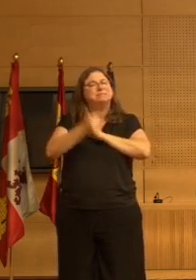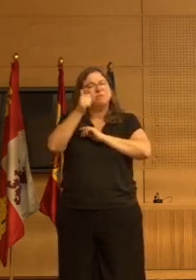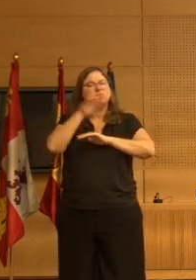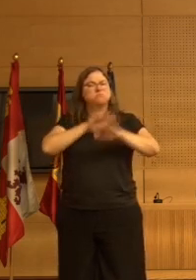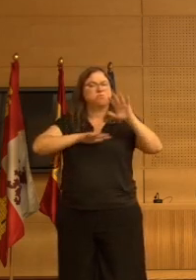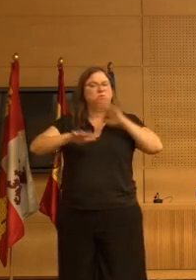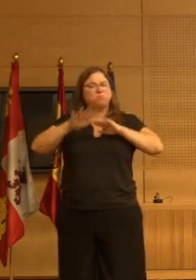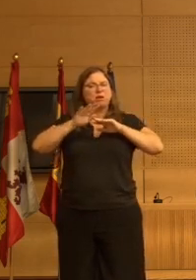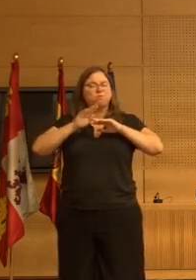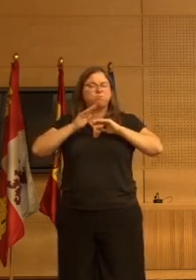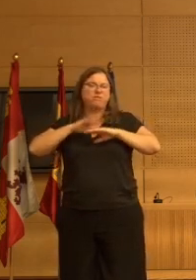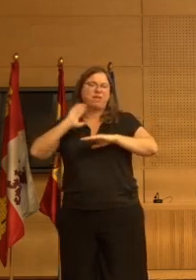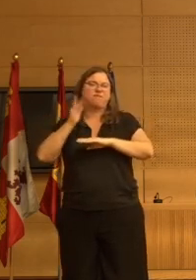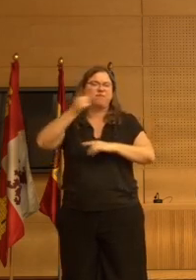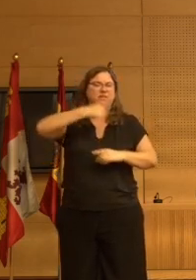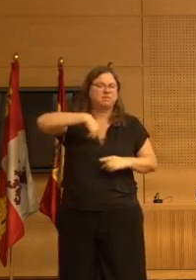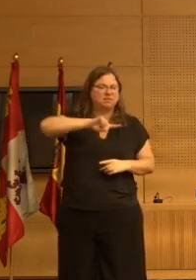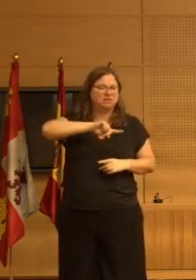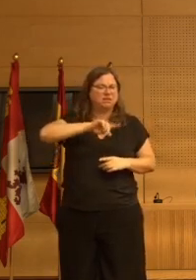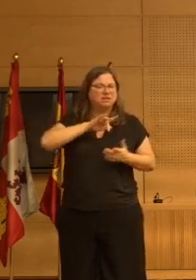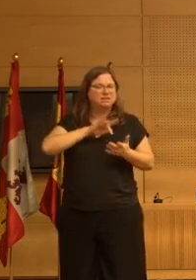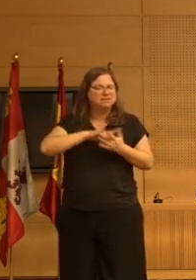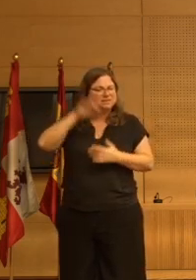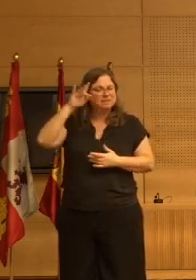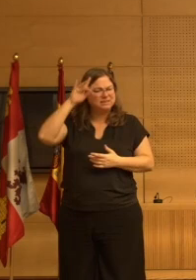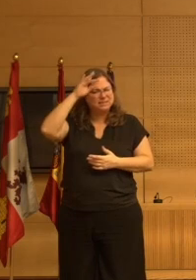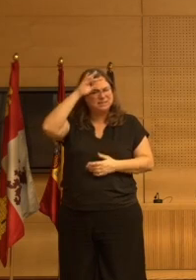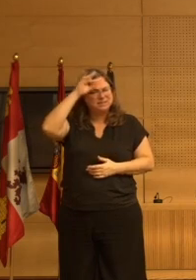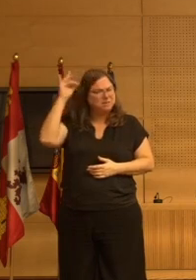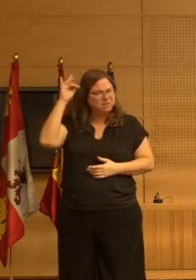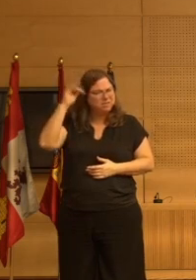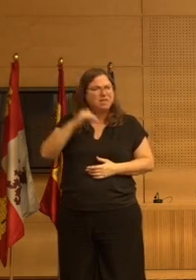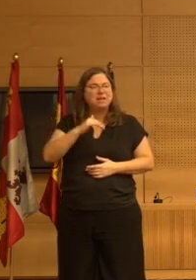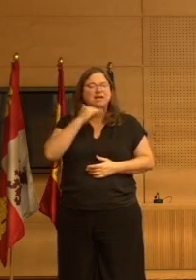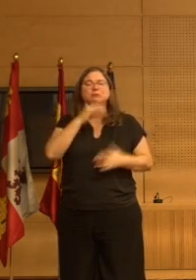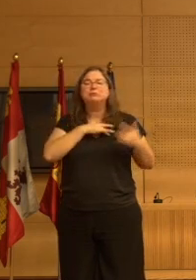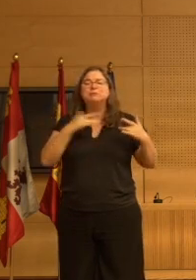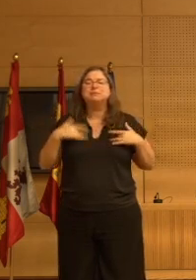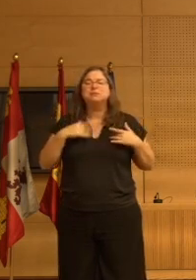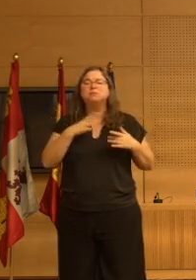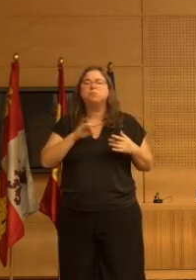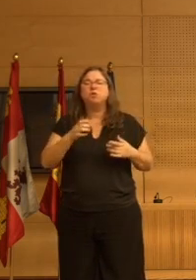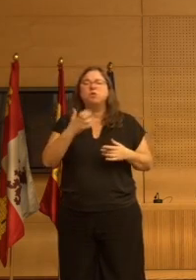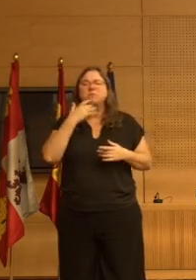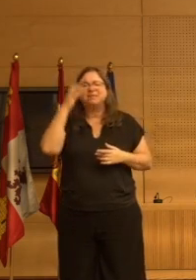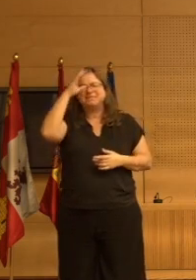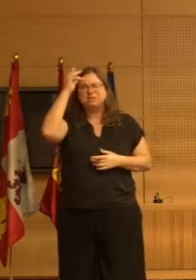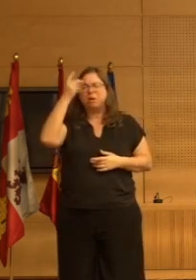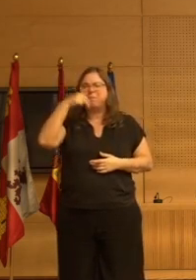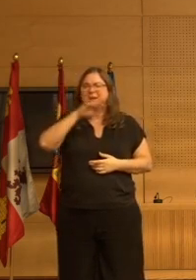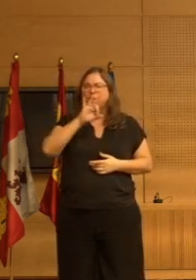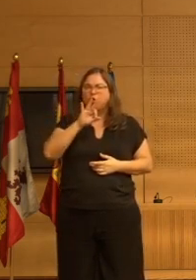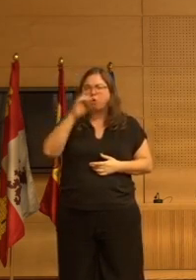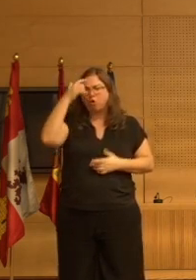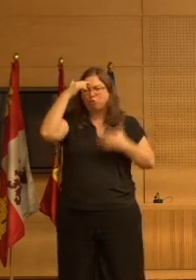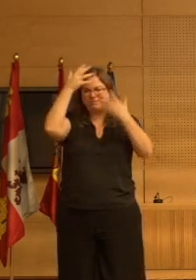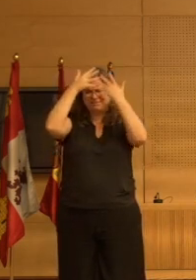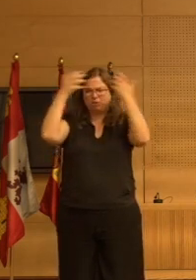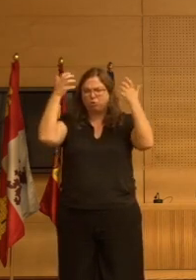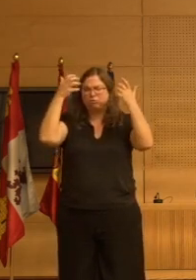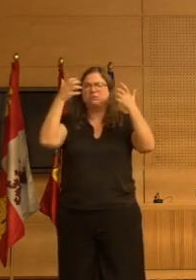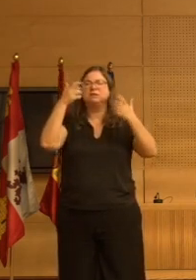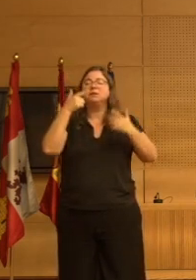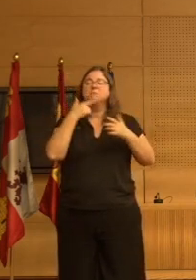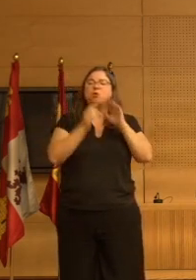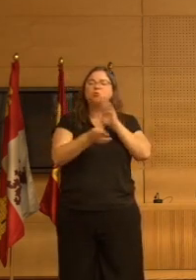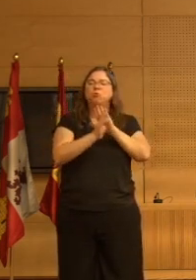influida por los demás y mientras avanza la demencia habría síndromes que tienden a desaparecer por ejemplo el síndrome o la psicosis y persistirían otros